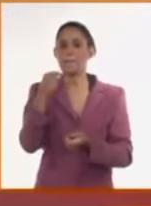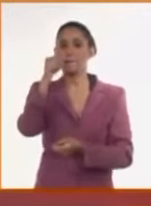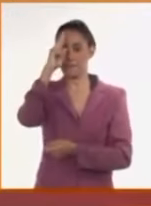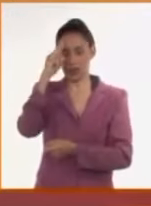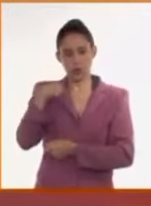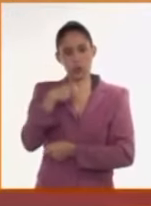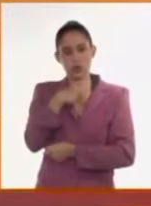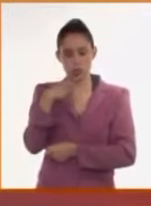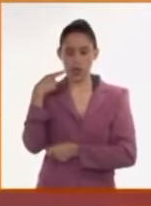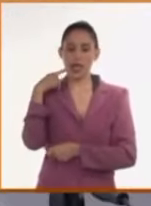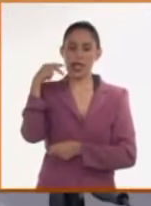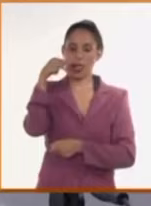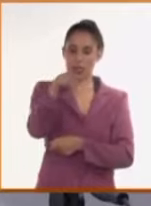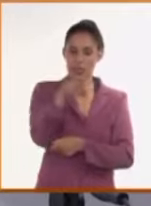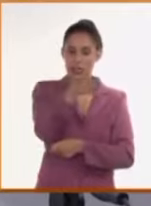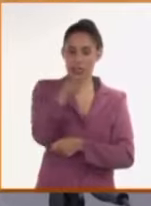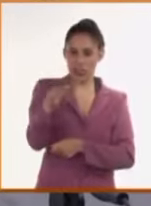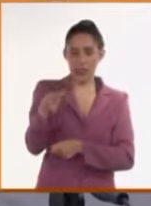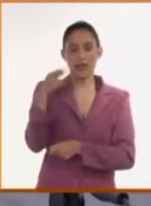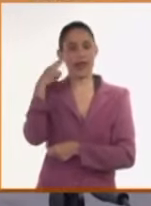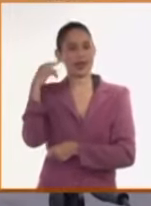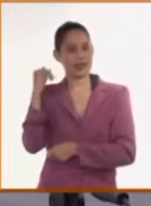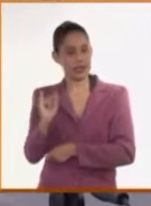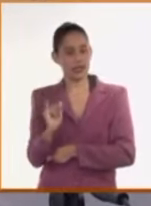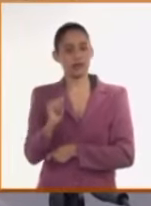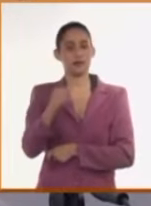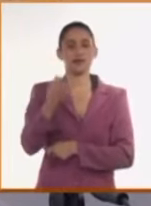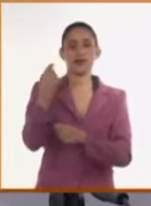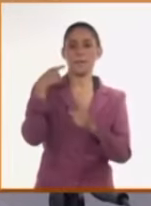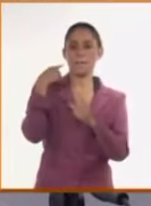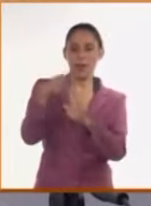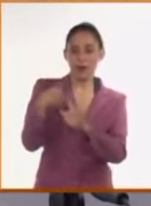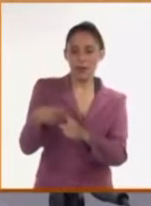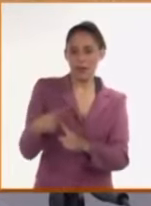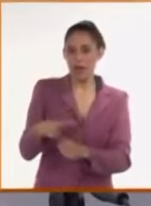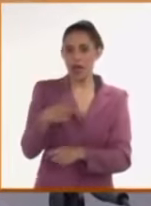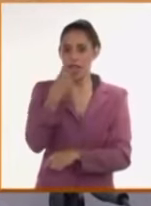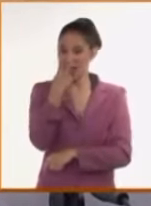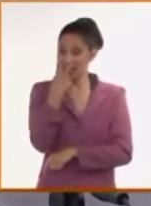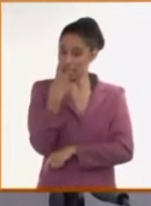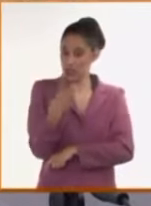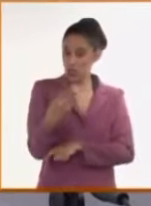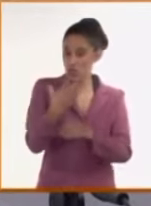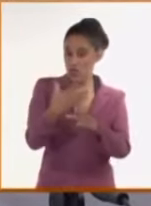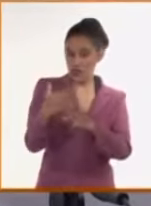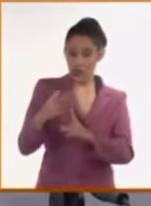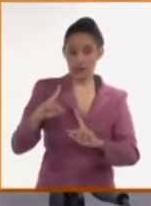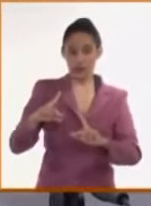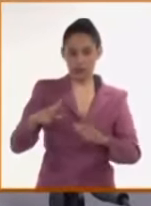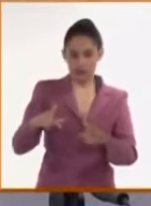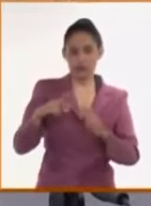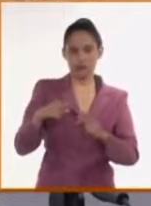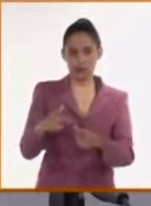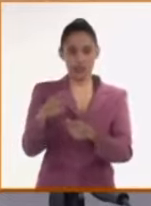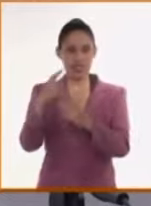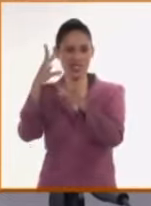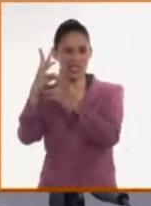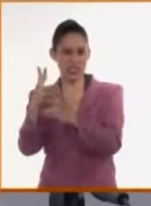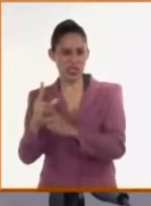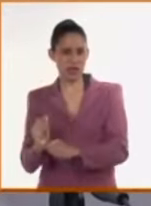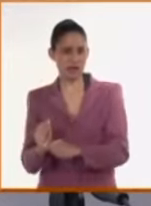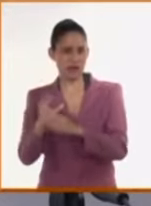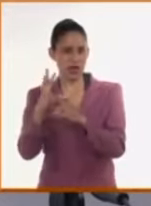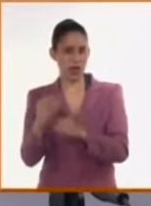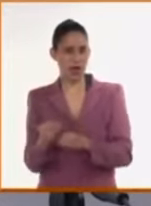cubano en Haití. Han atendido decenas de millones porque han atendido varias veces y las cifras equivalen a